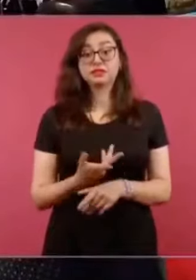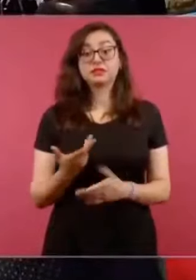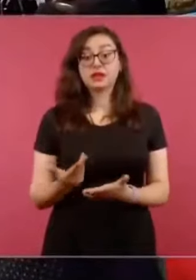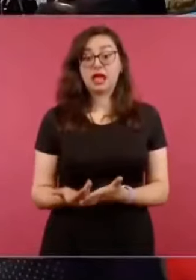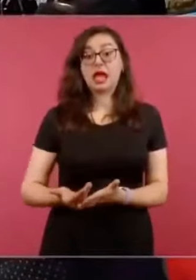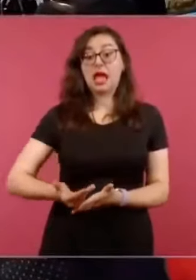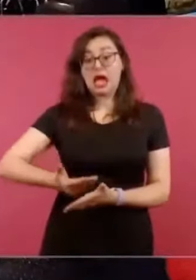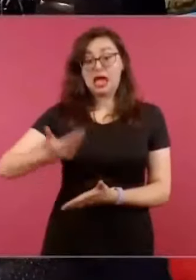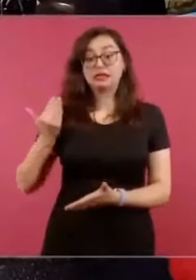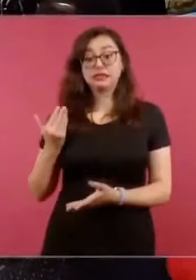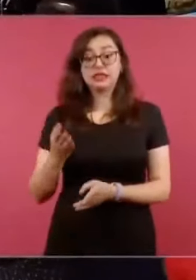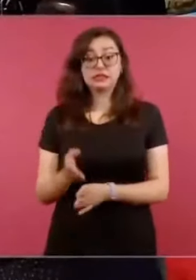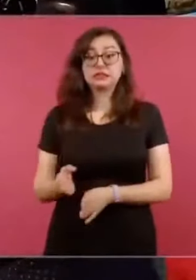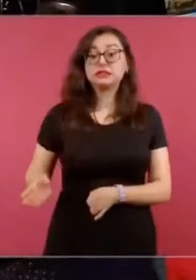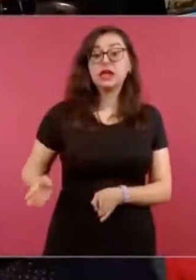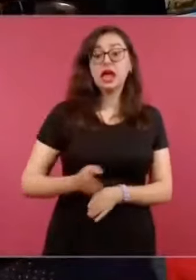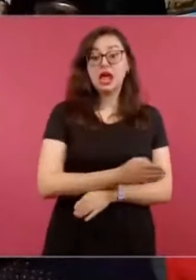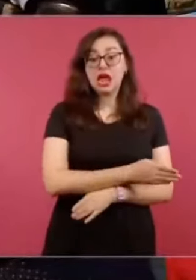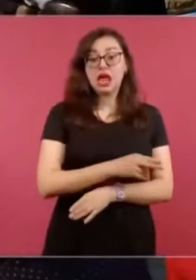neoliberal.